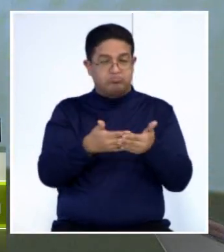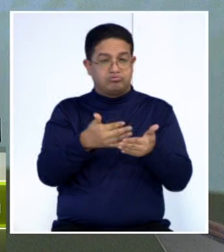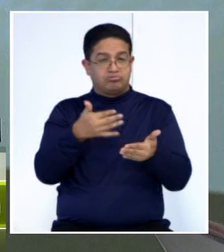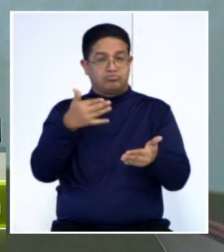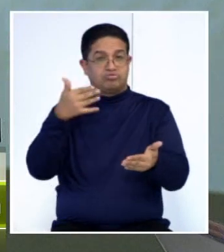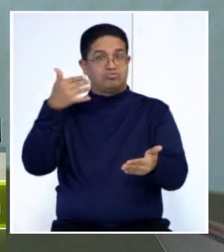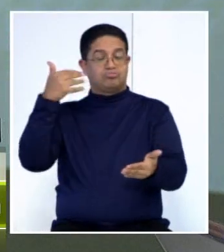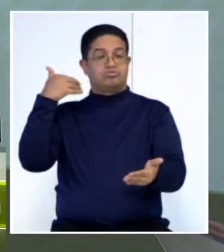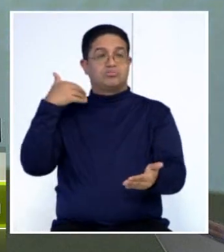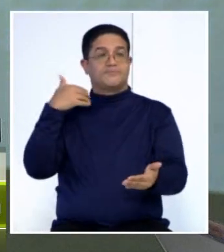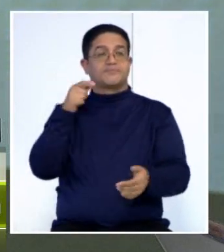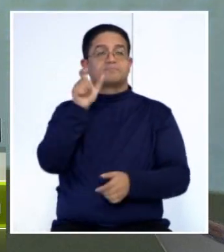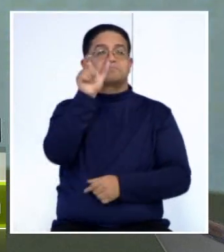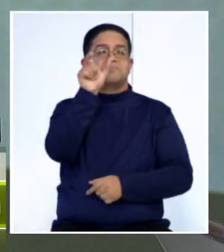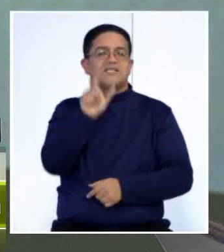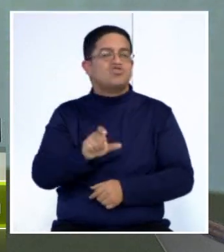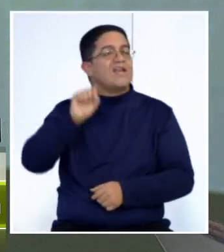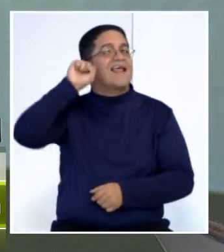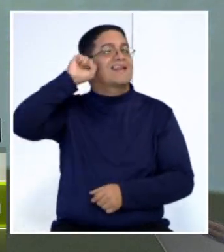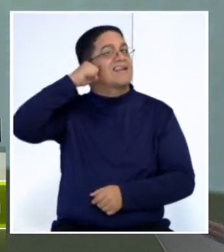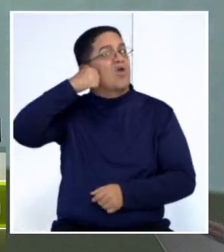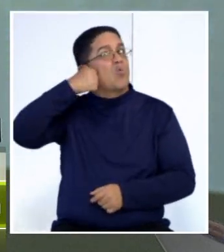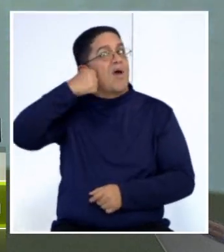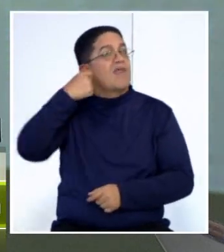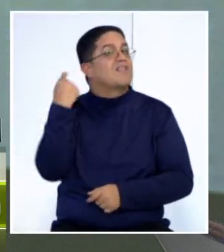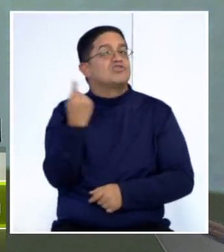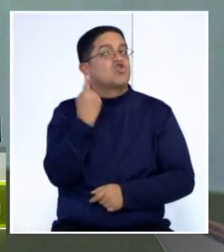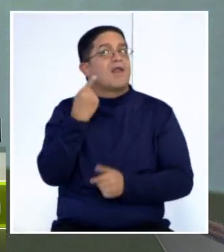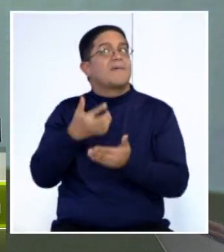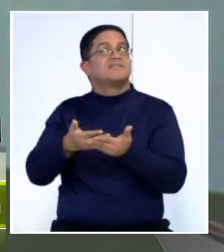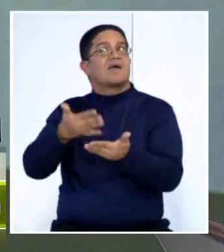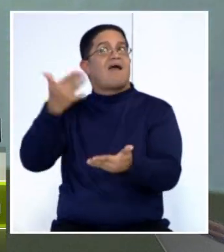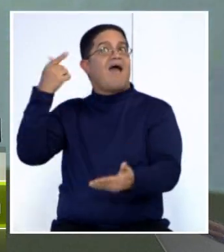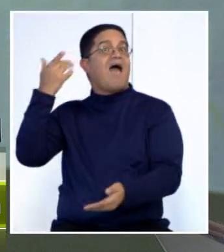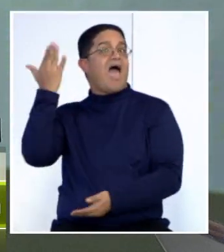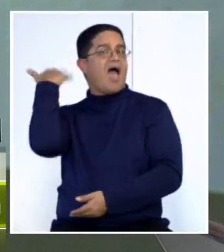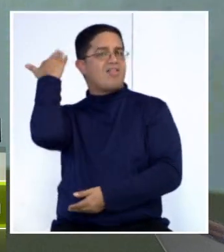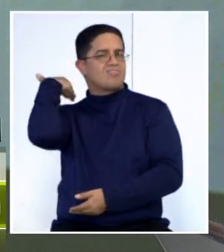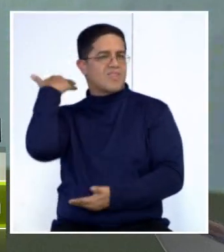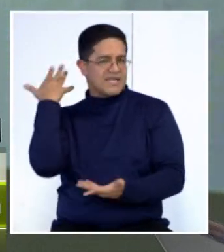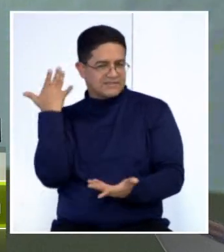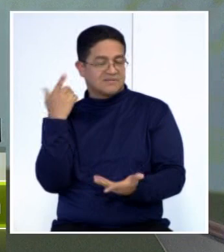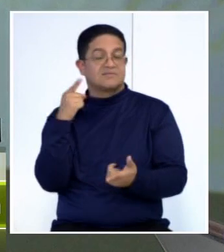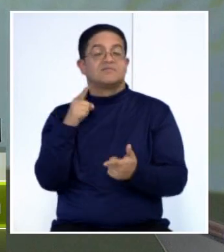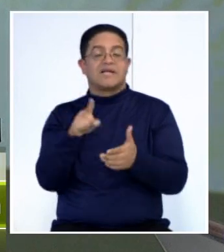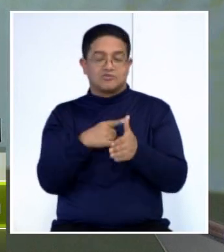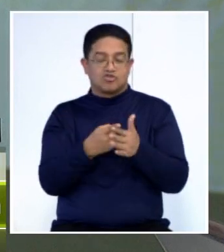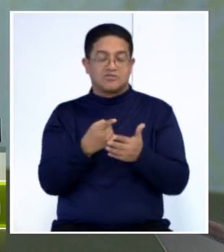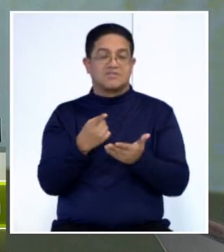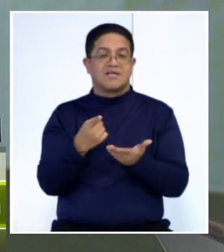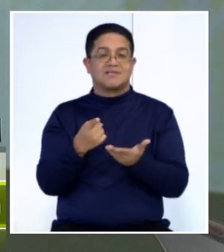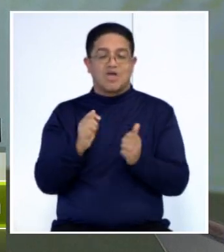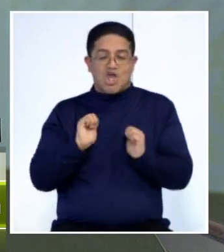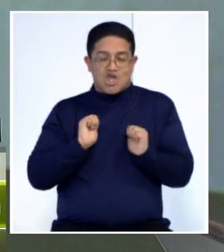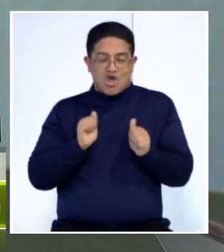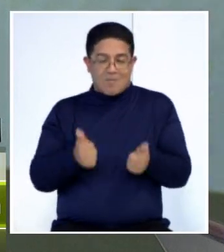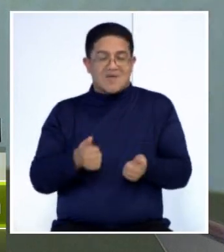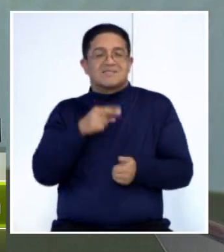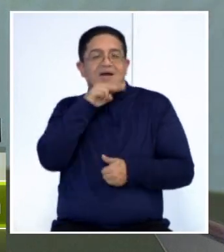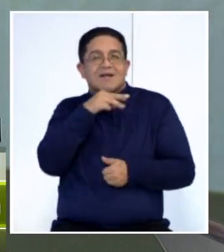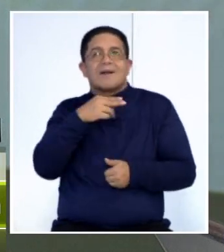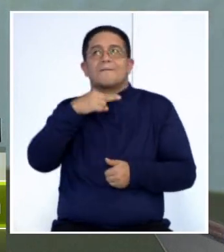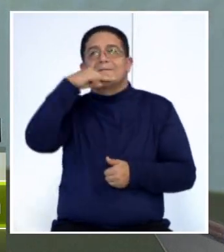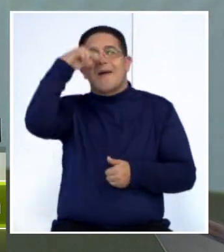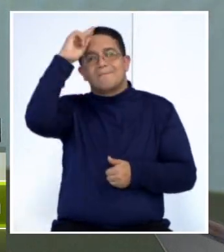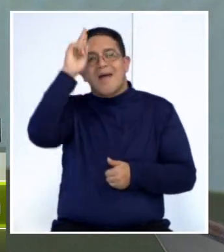paciente lo que recuerda es en la etapa en la que él se ubica. O sea, que en esos años, cuando ya él comienza a hablar de su mamá, de su